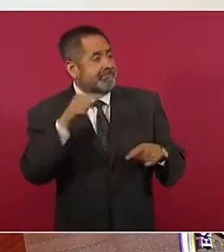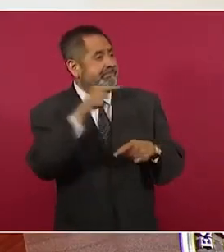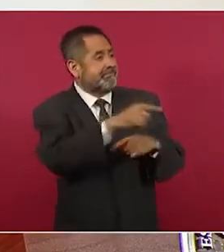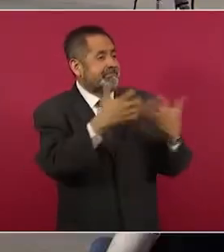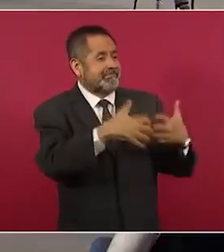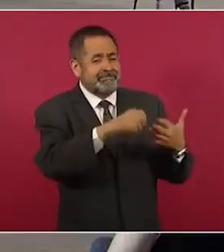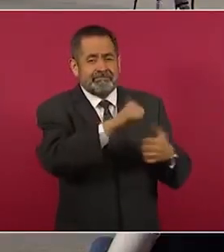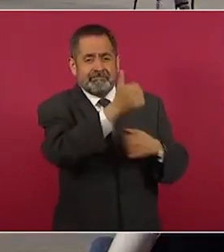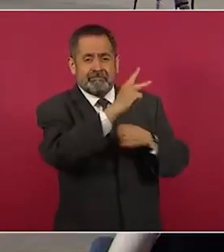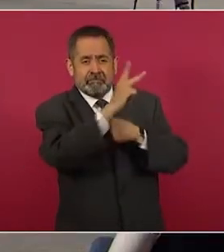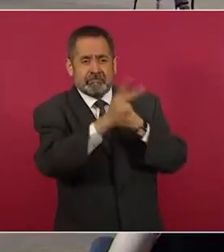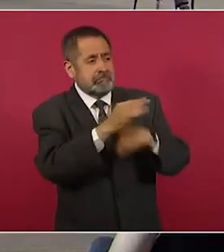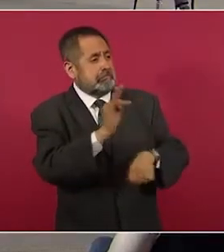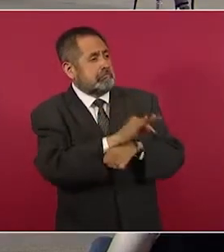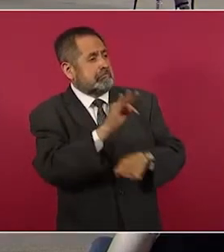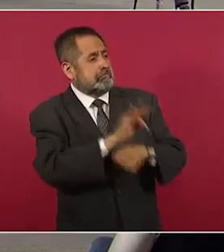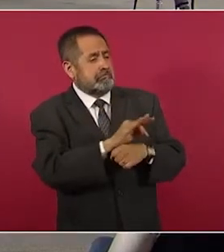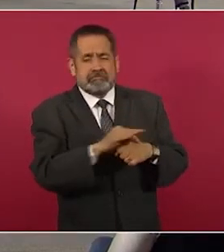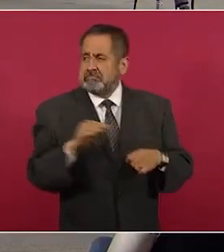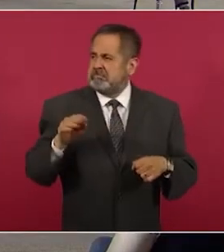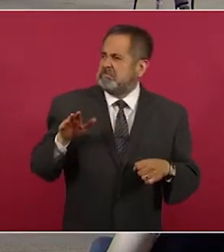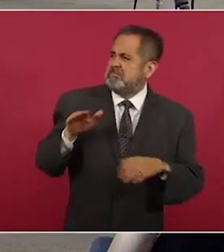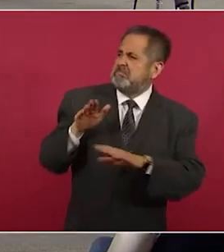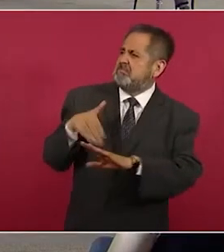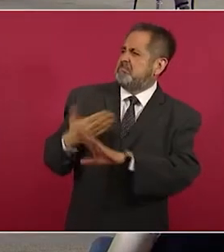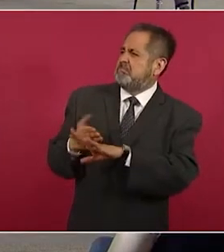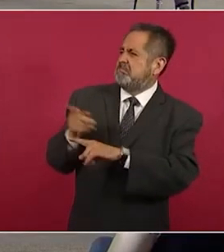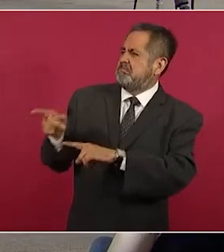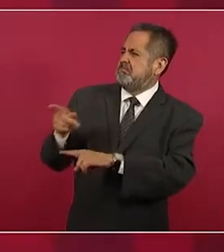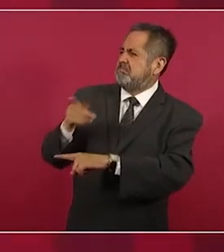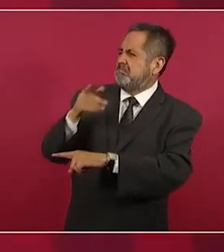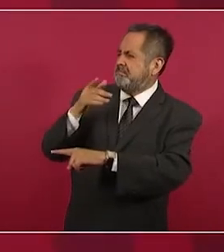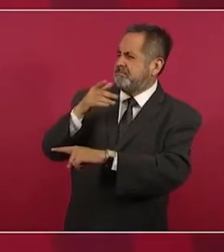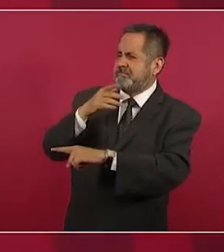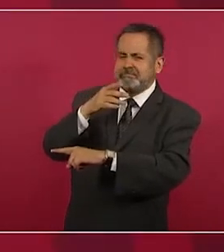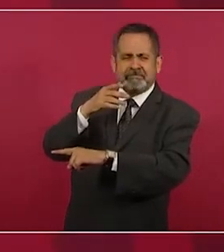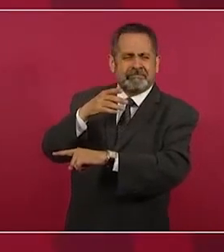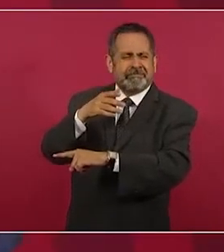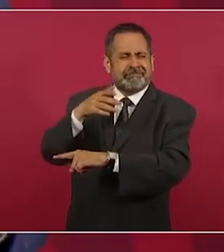Bueno, eso, aunque no estemos de acuerdo,